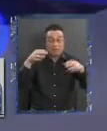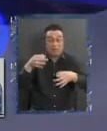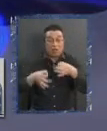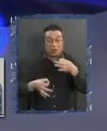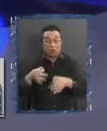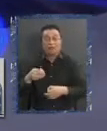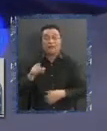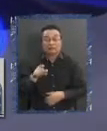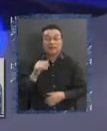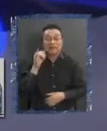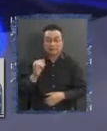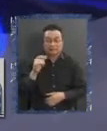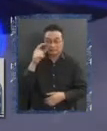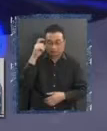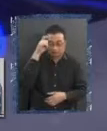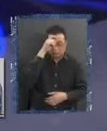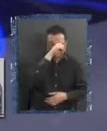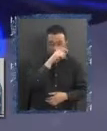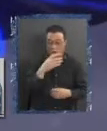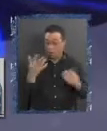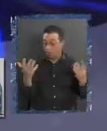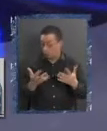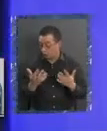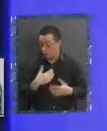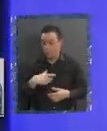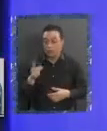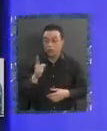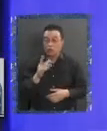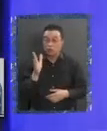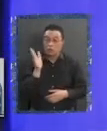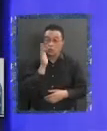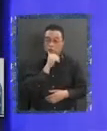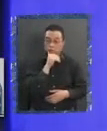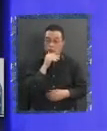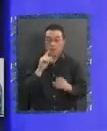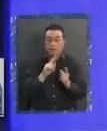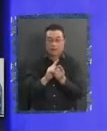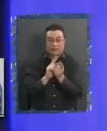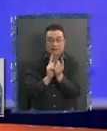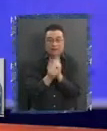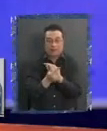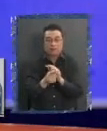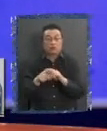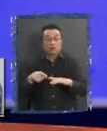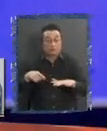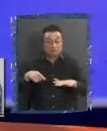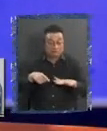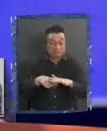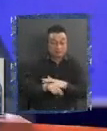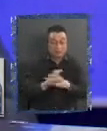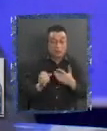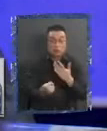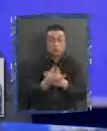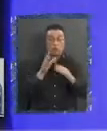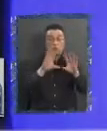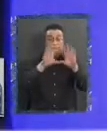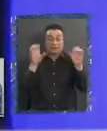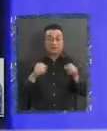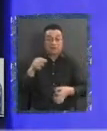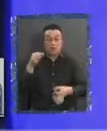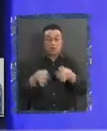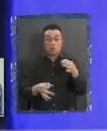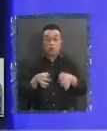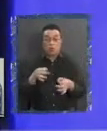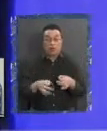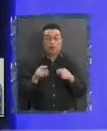que es complicado porque no se establecería una transición y al entrar el nuevo sistema judicial que establece si